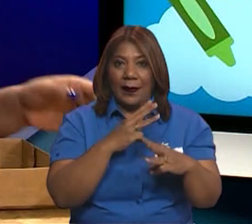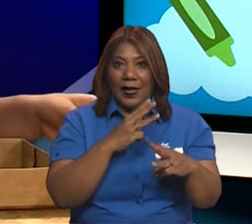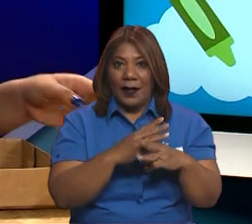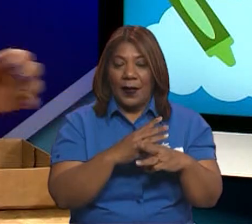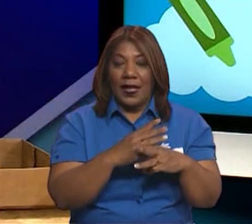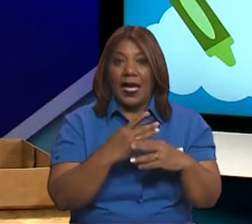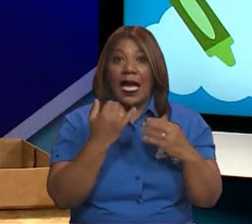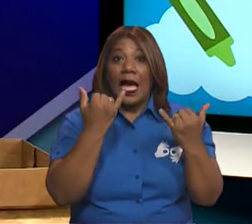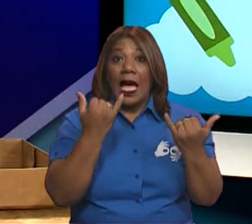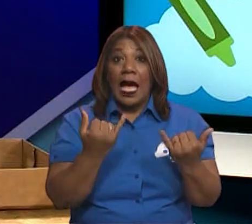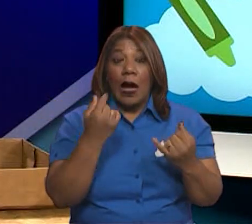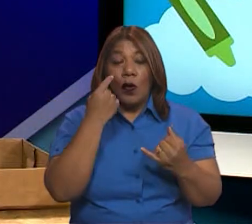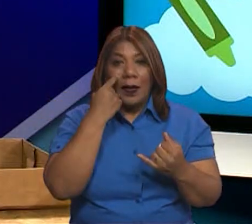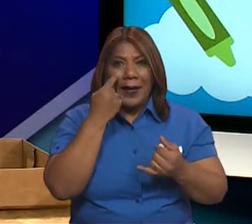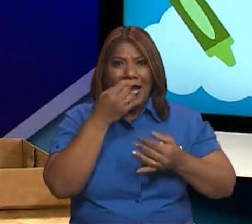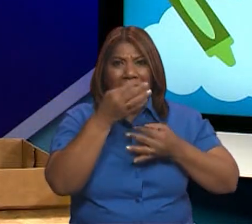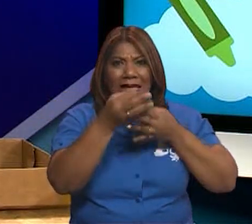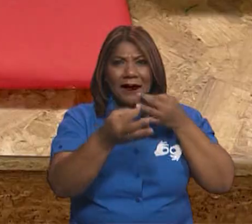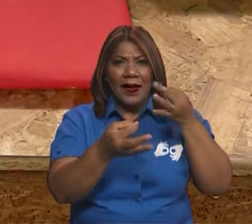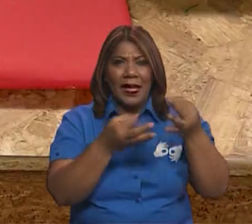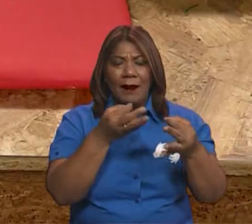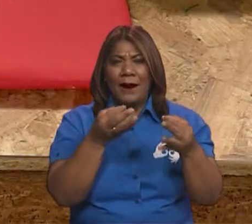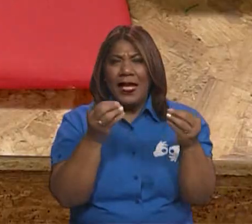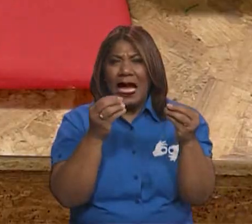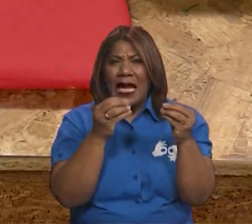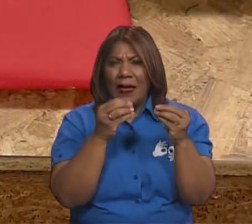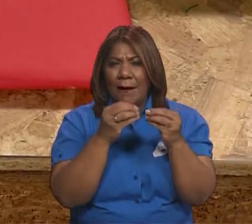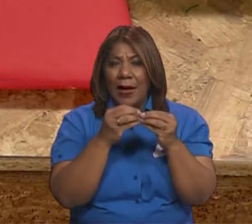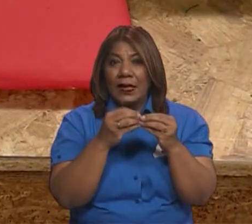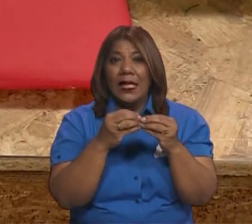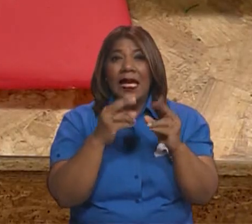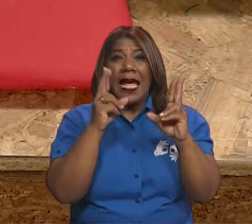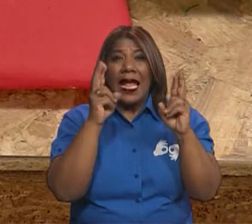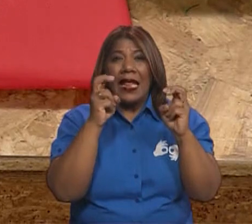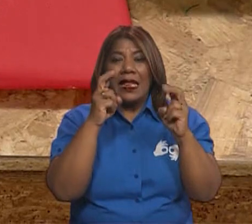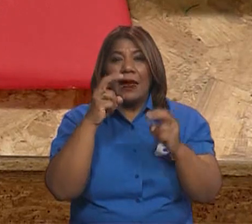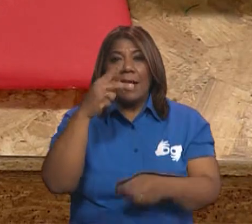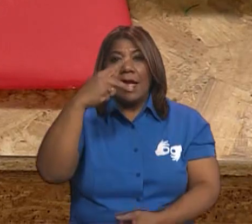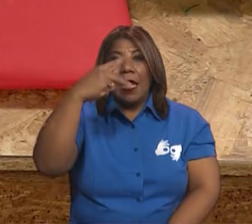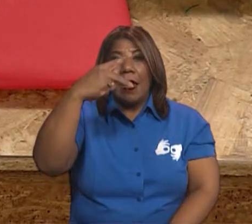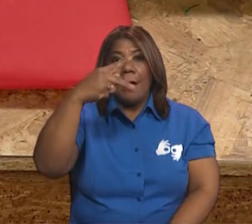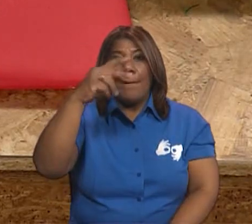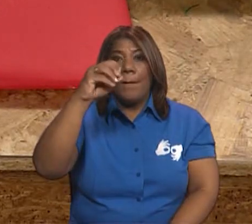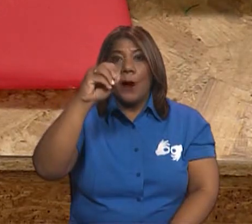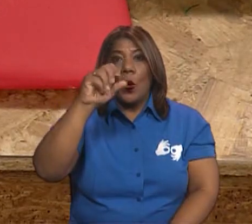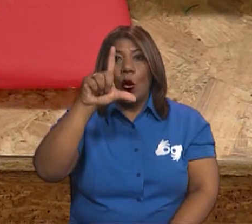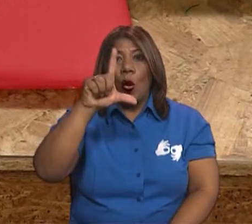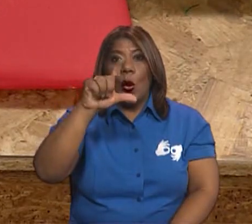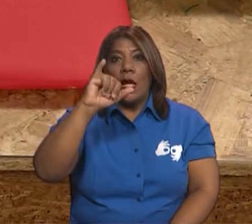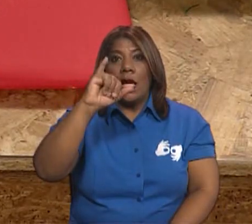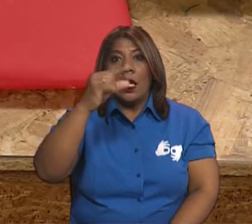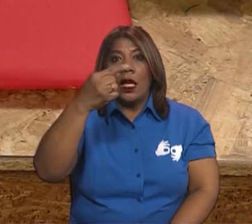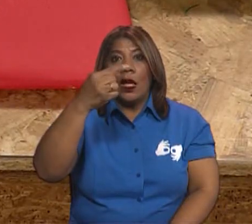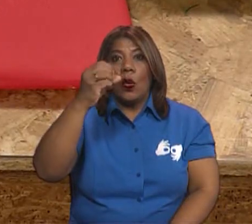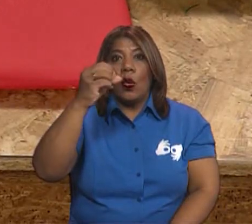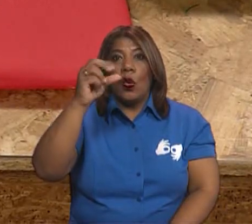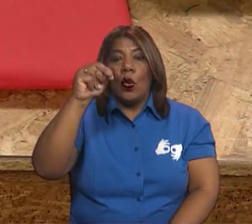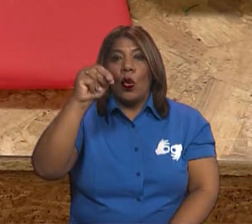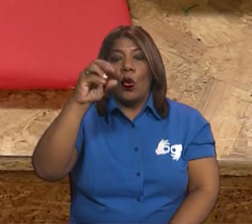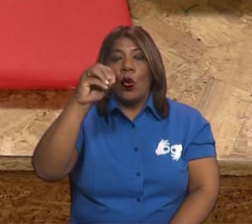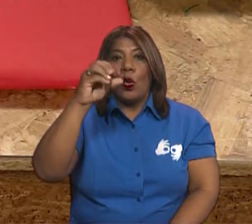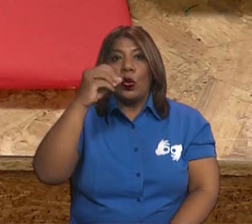parece si vamos a dibujar en nuestra mesa de arena los polígonos?